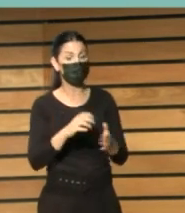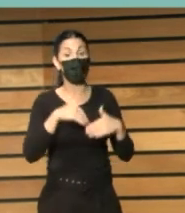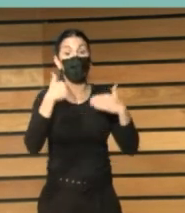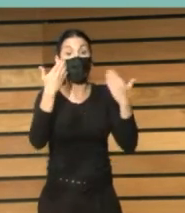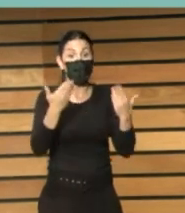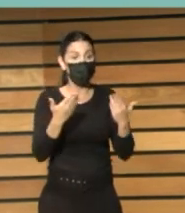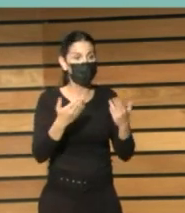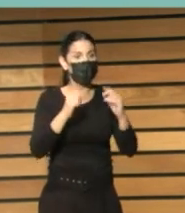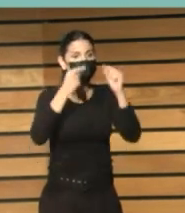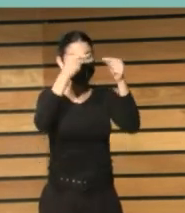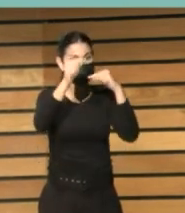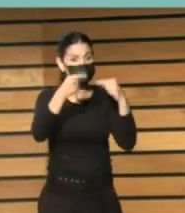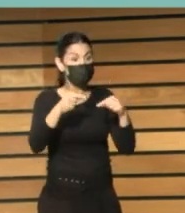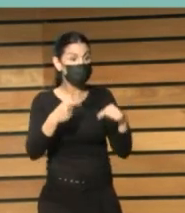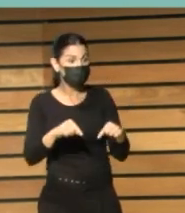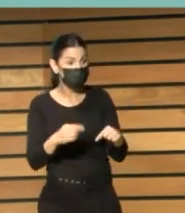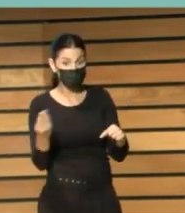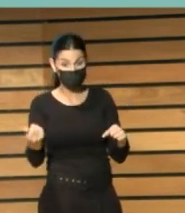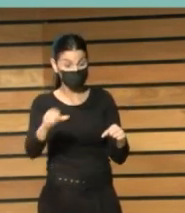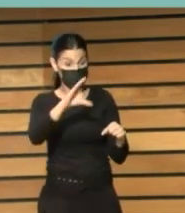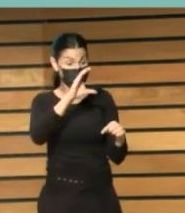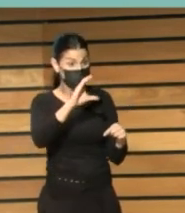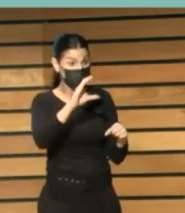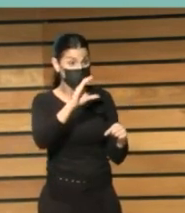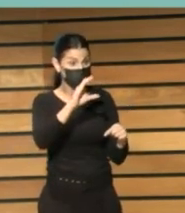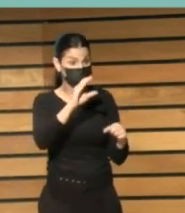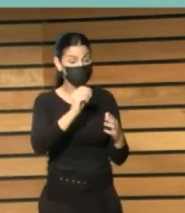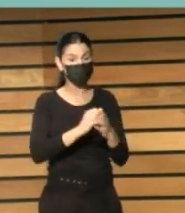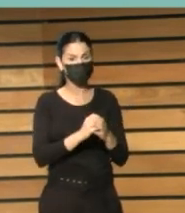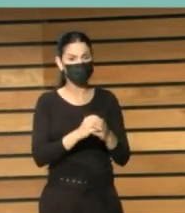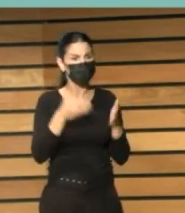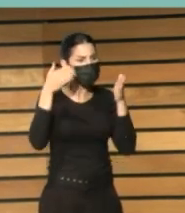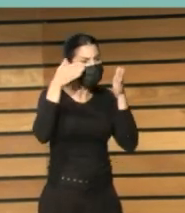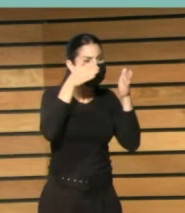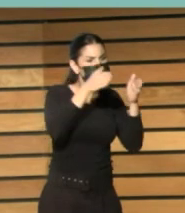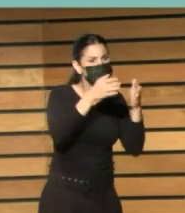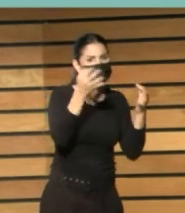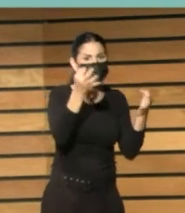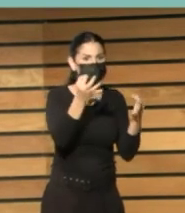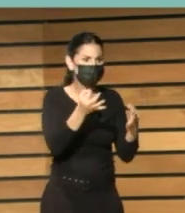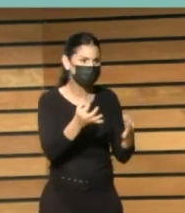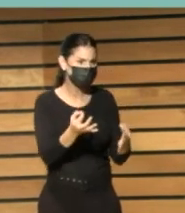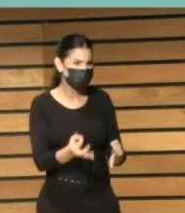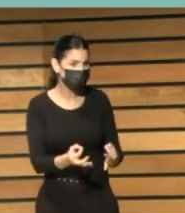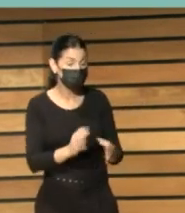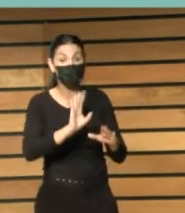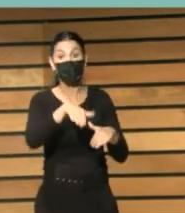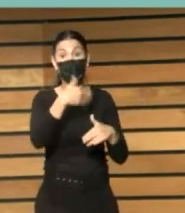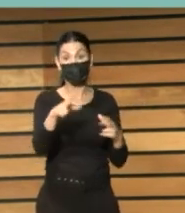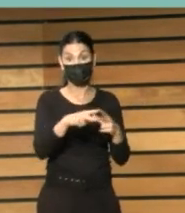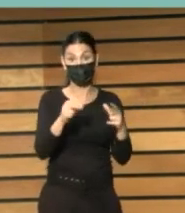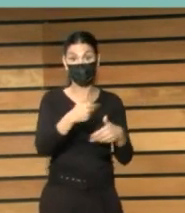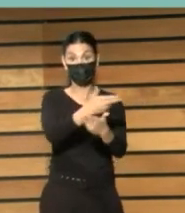rentabilizar esa inversión y que realmente los ciudadanos puedan disfrutar de ella